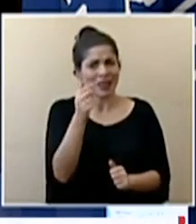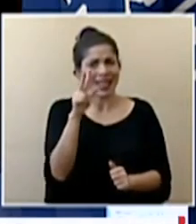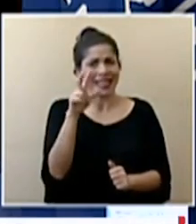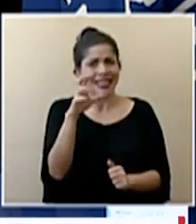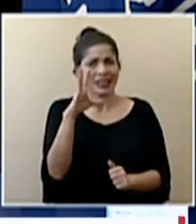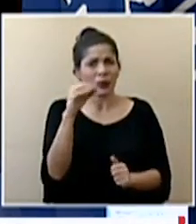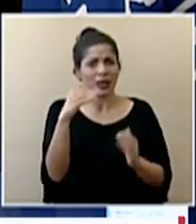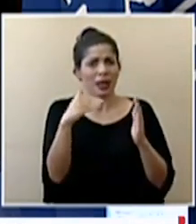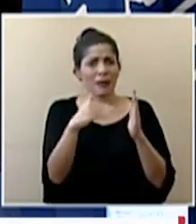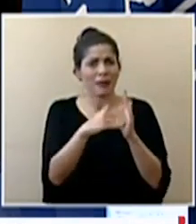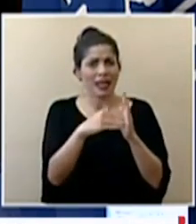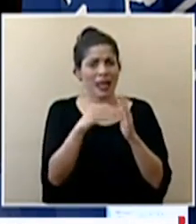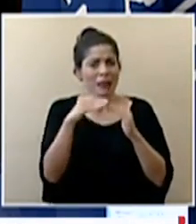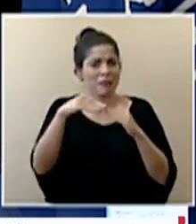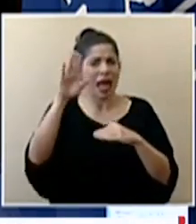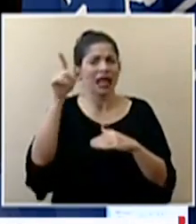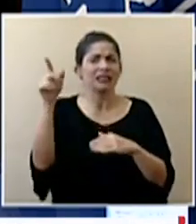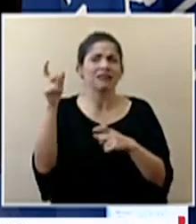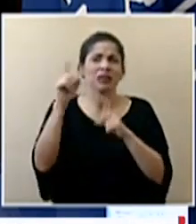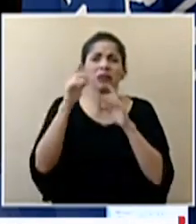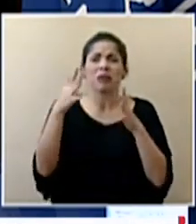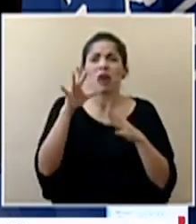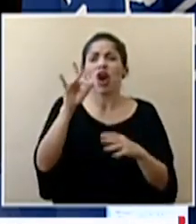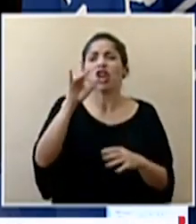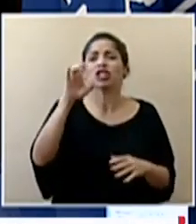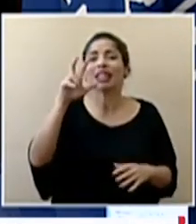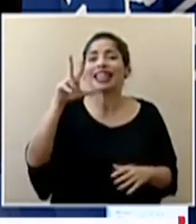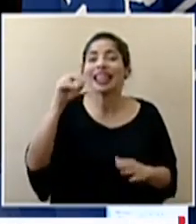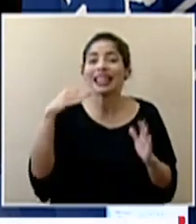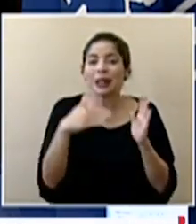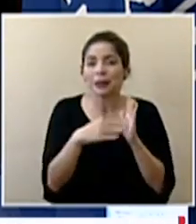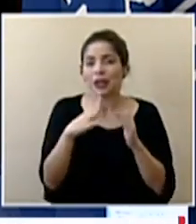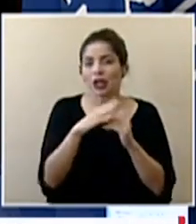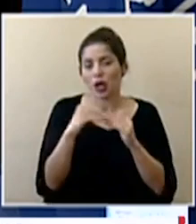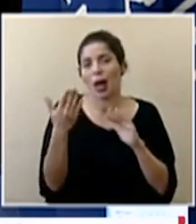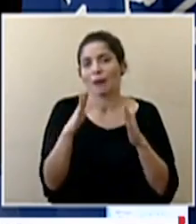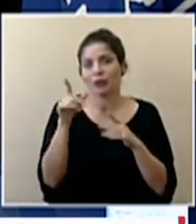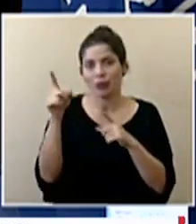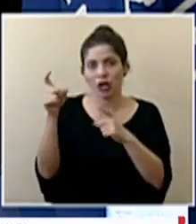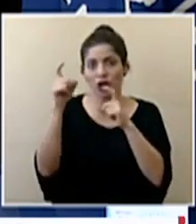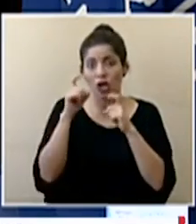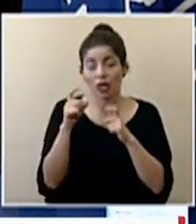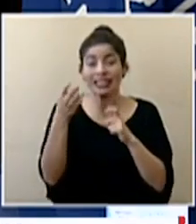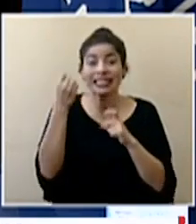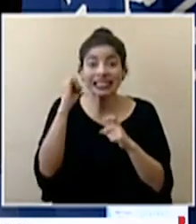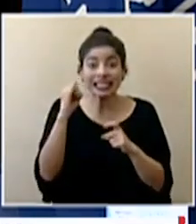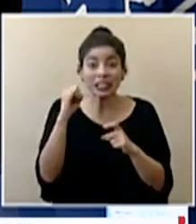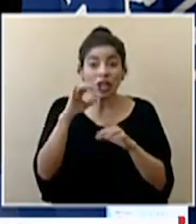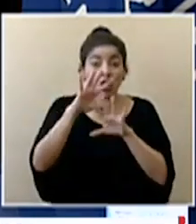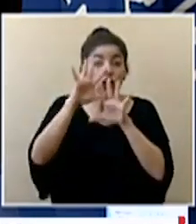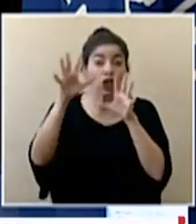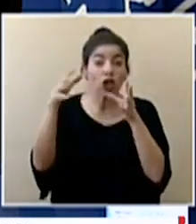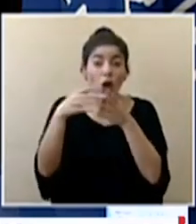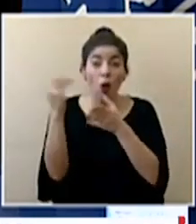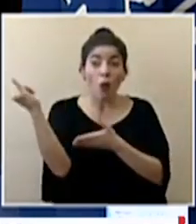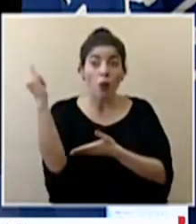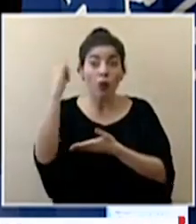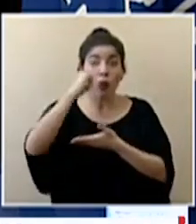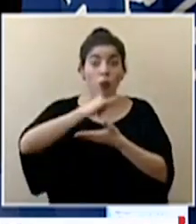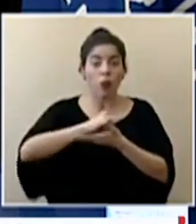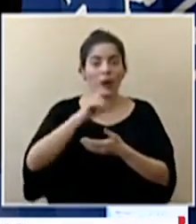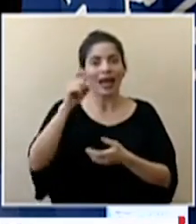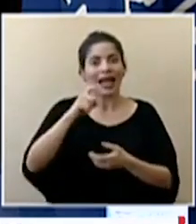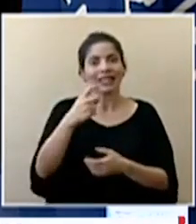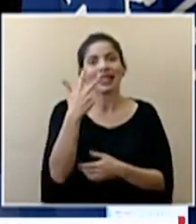350 mil se calcula en más o menos 830 mil dólares si nos lo trajéramos todo por aire ocuparíamos